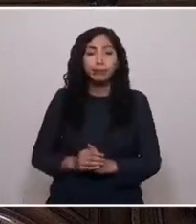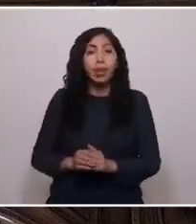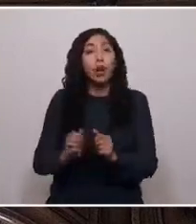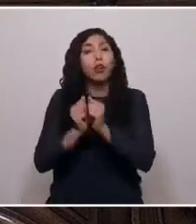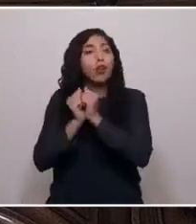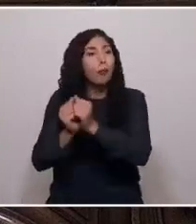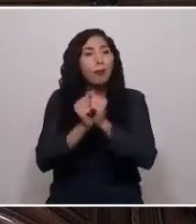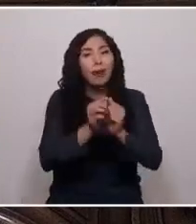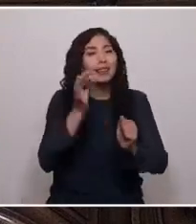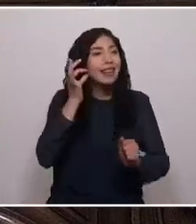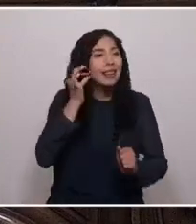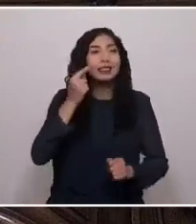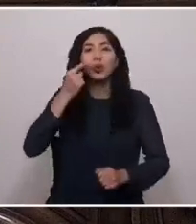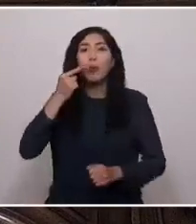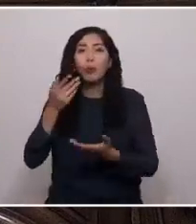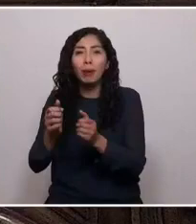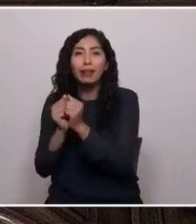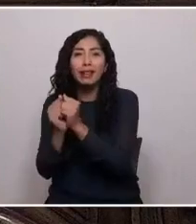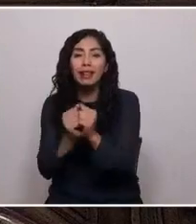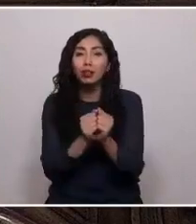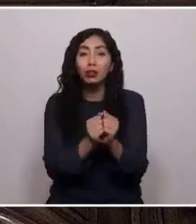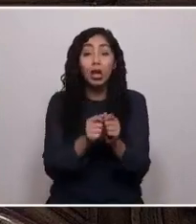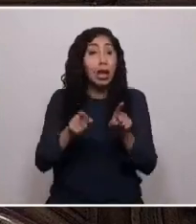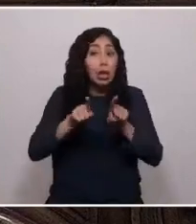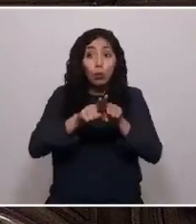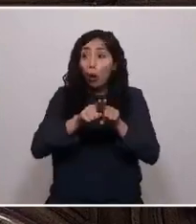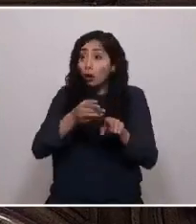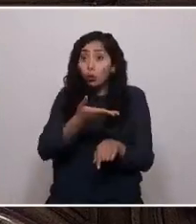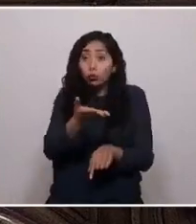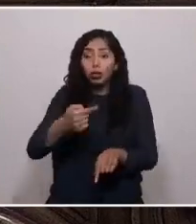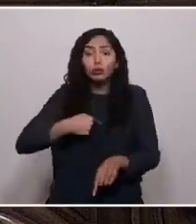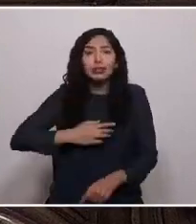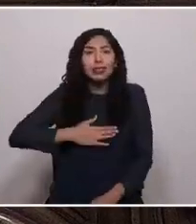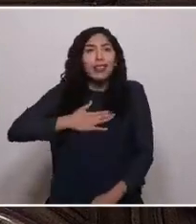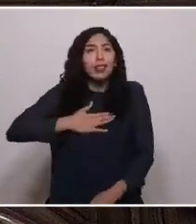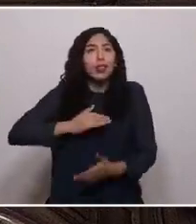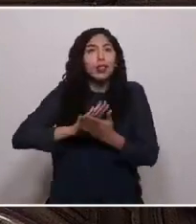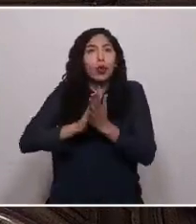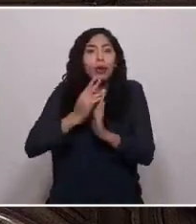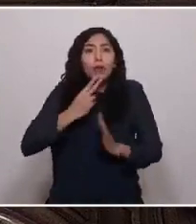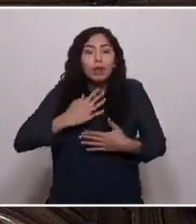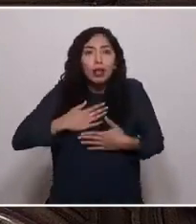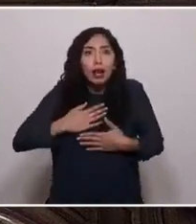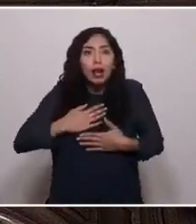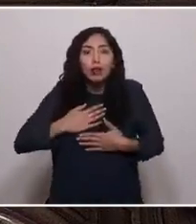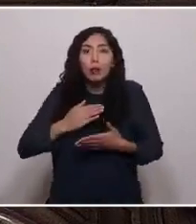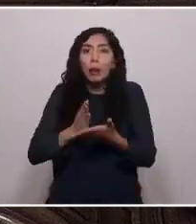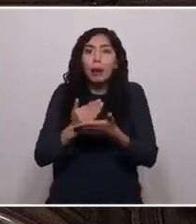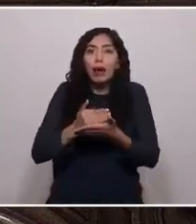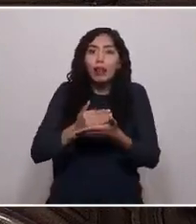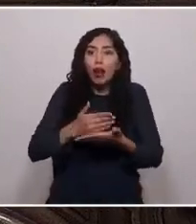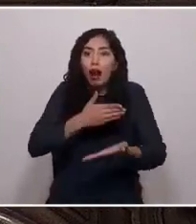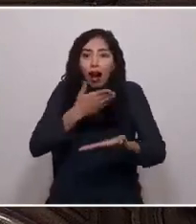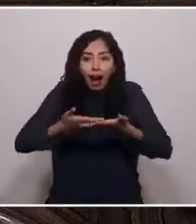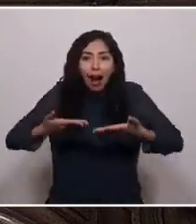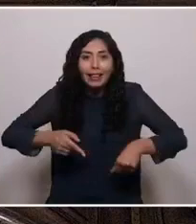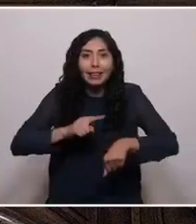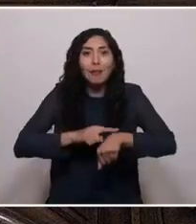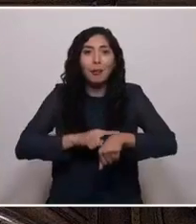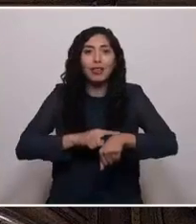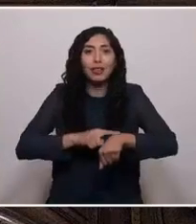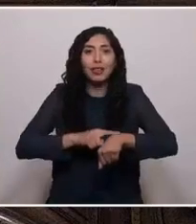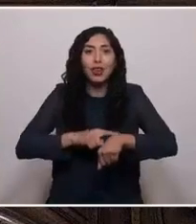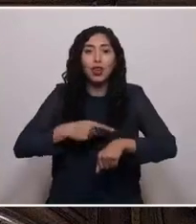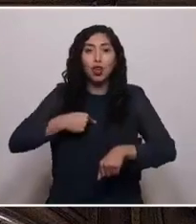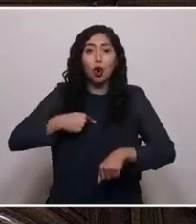Compañeras, compañeros, al igual que ustedes, siento que toda mi vida me he preparado para este momento. Traigo la voz de mi